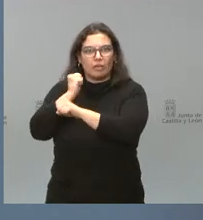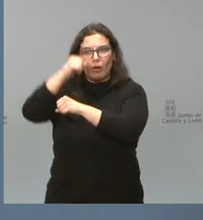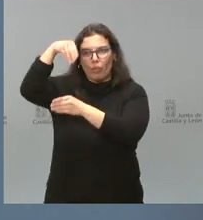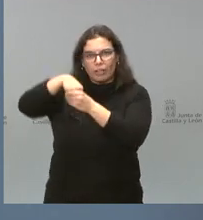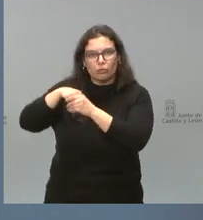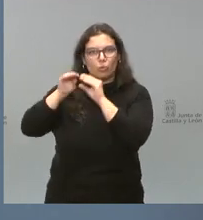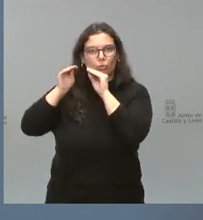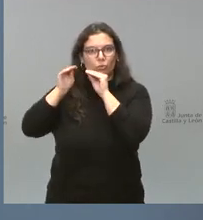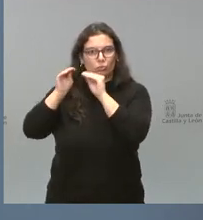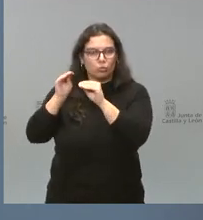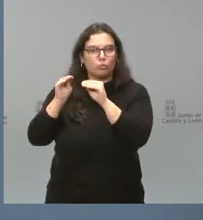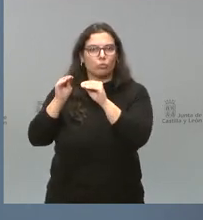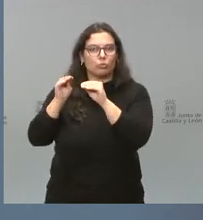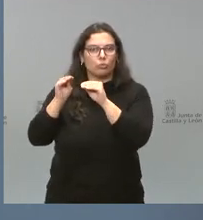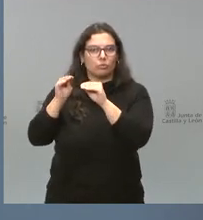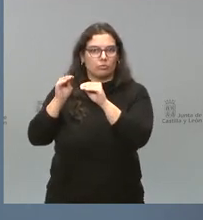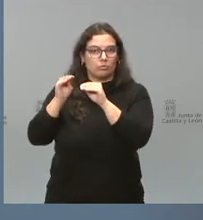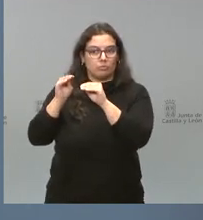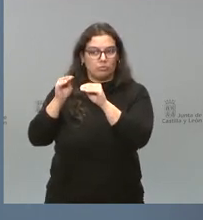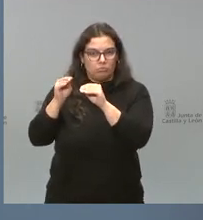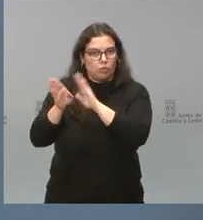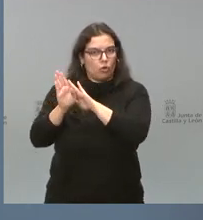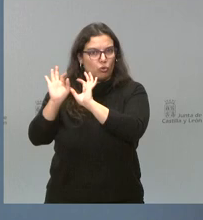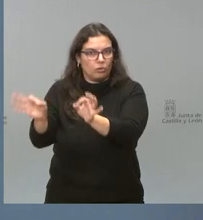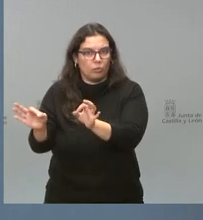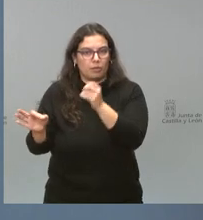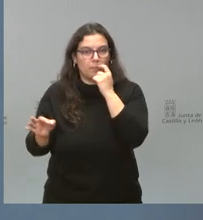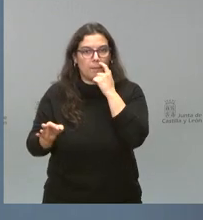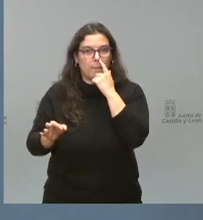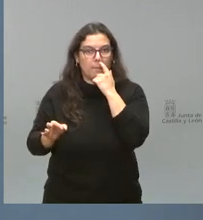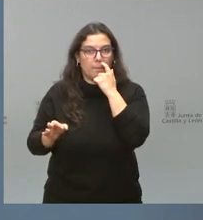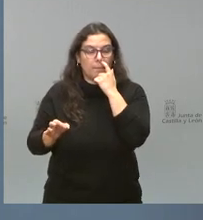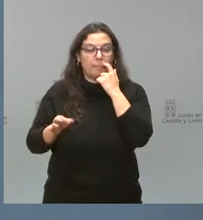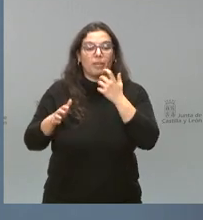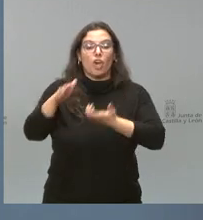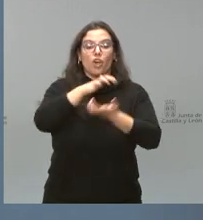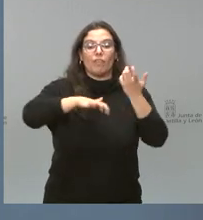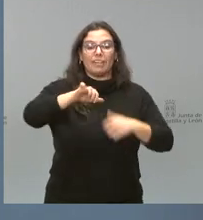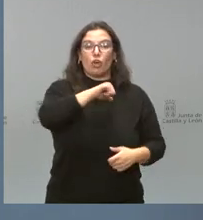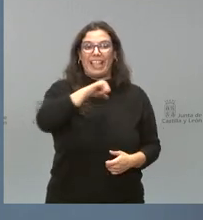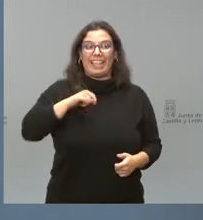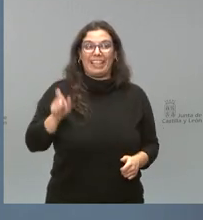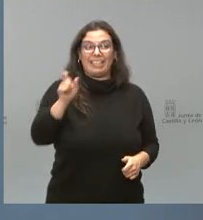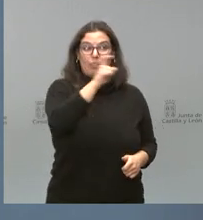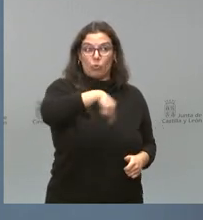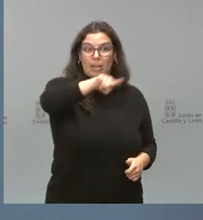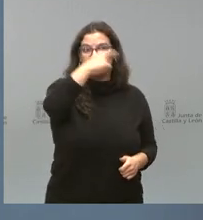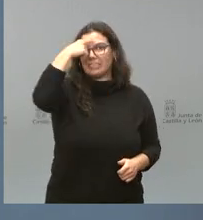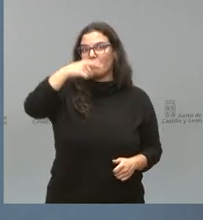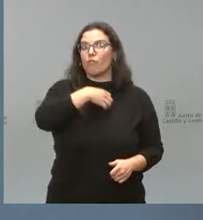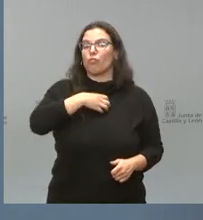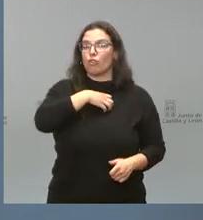tienen las personas que desempeñan su función allí. Para los conflictos individuales saben ustedes que los empleados públicos